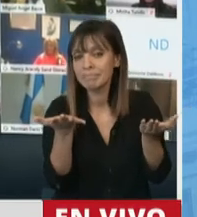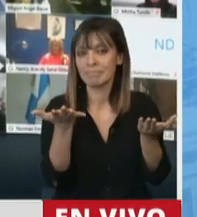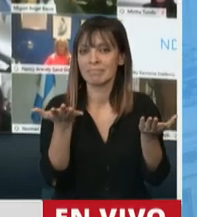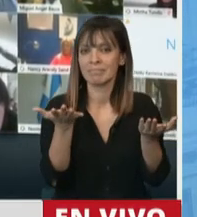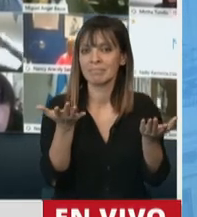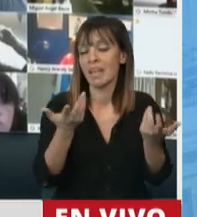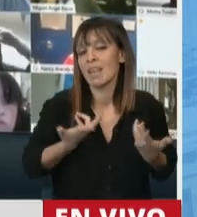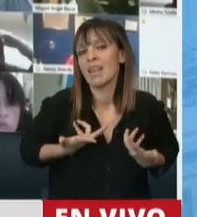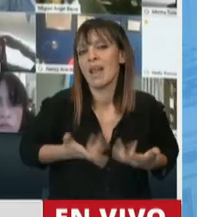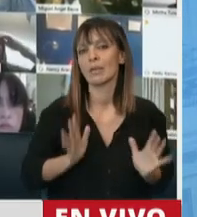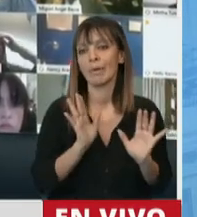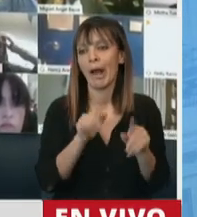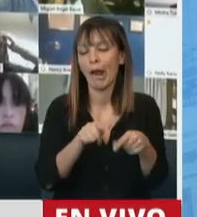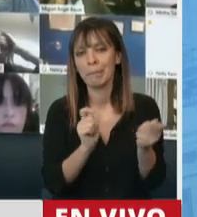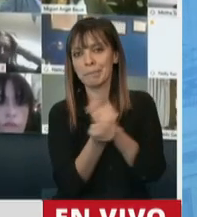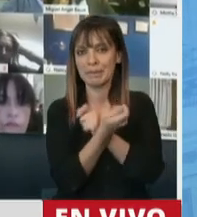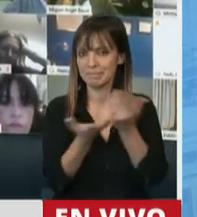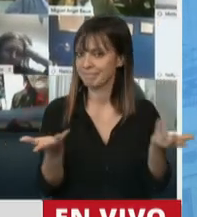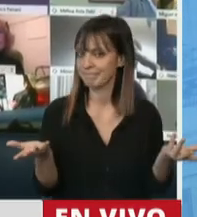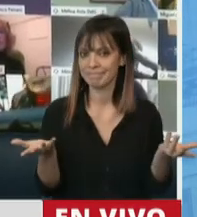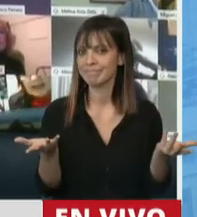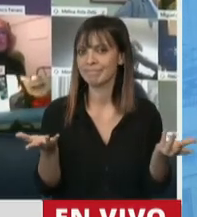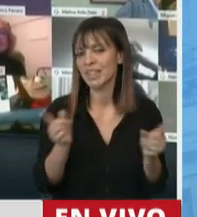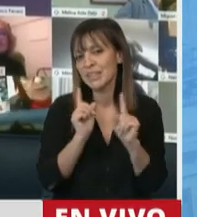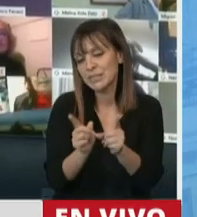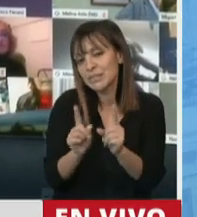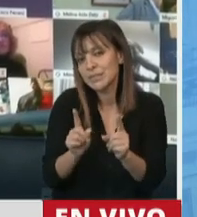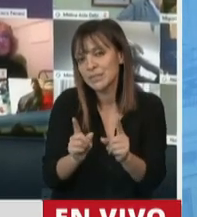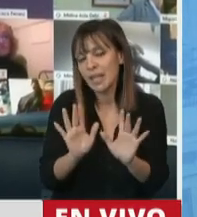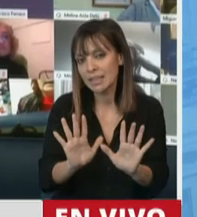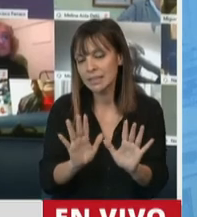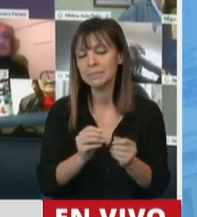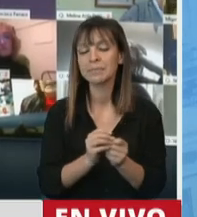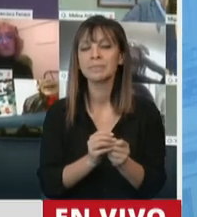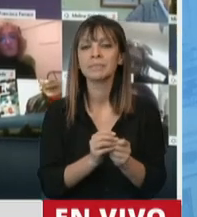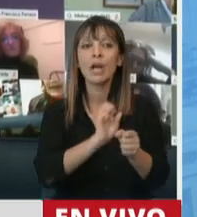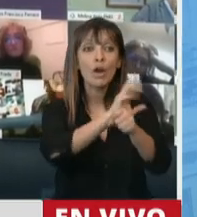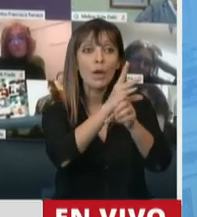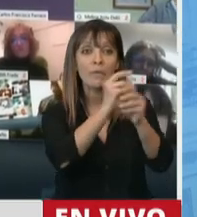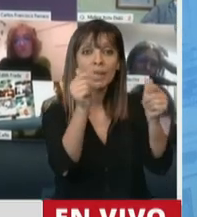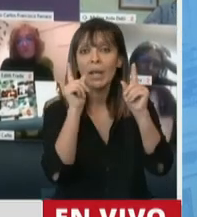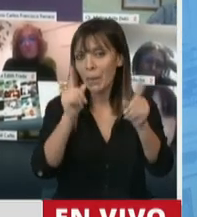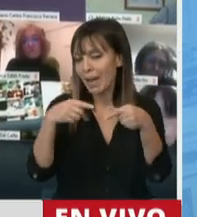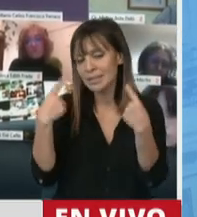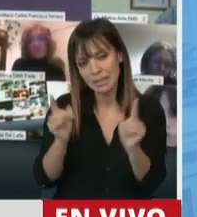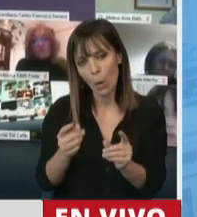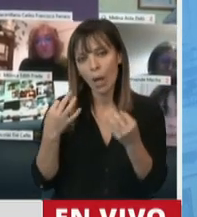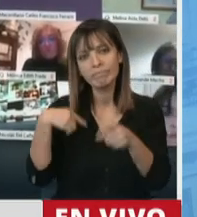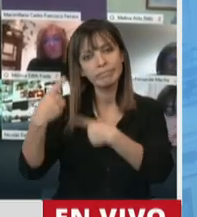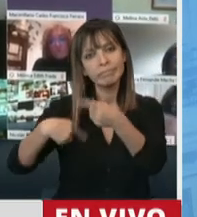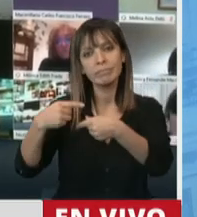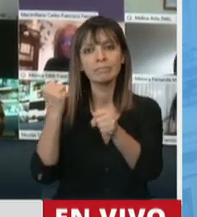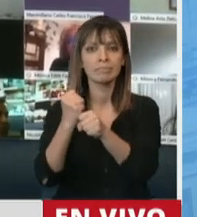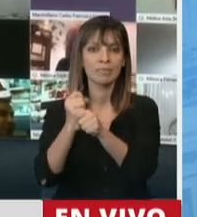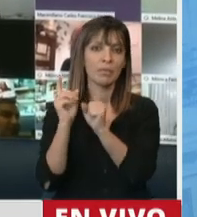naturalidad que va a quedarse después de la pandemia, sino que fundamentalmente